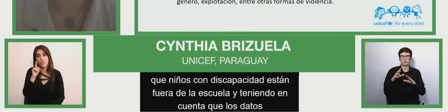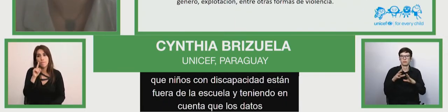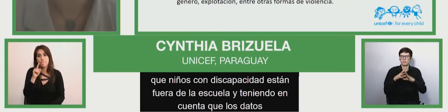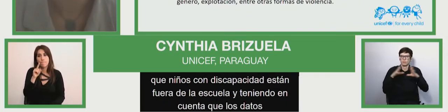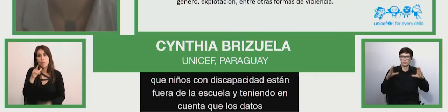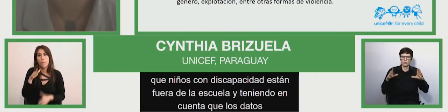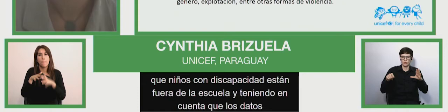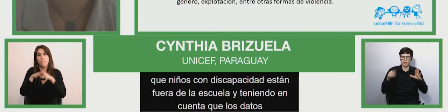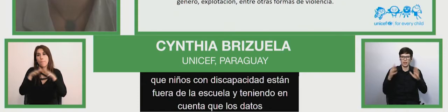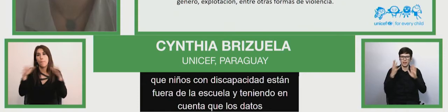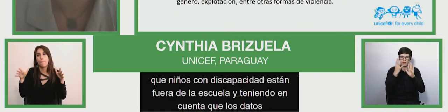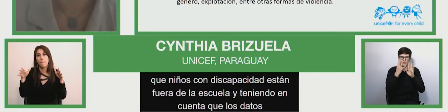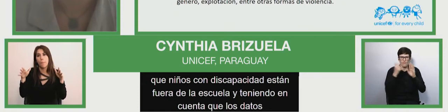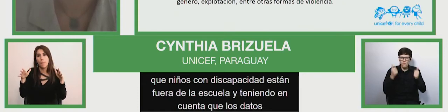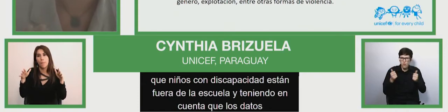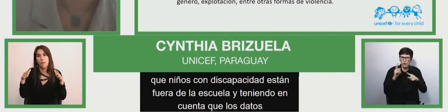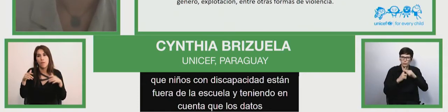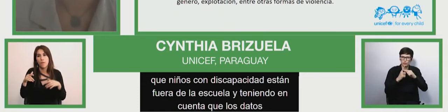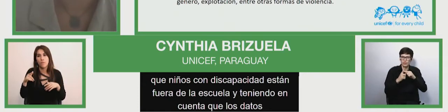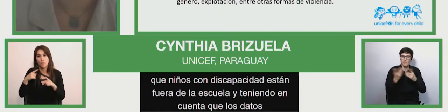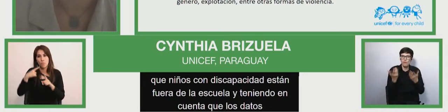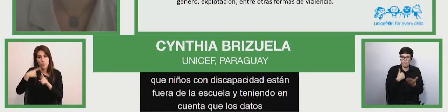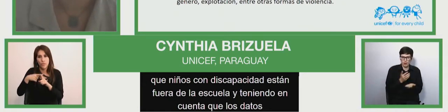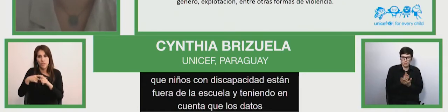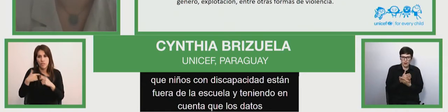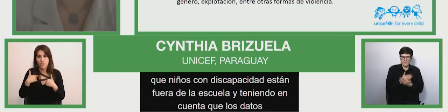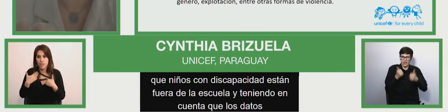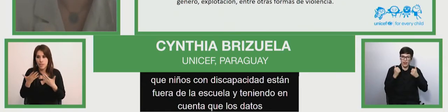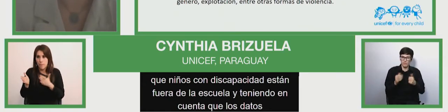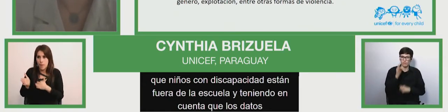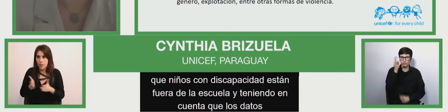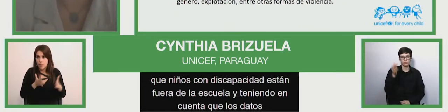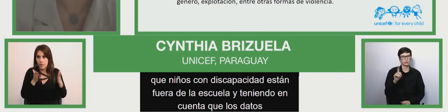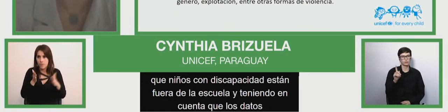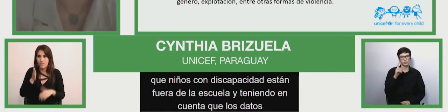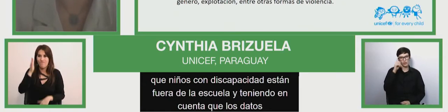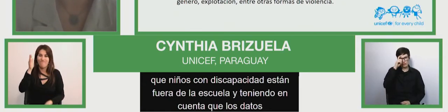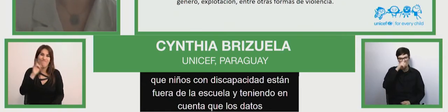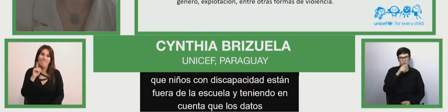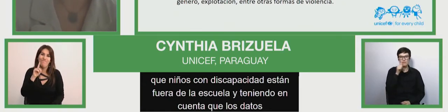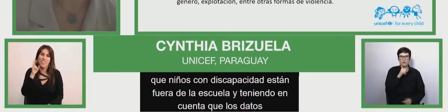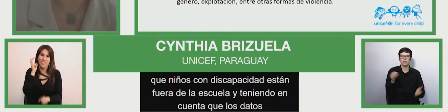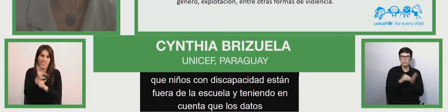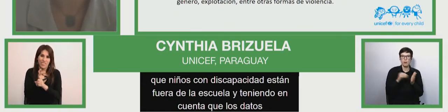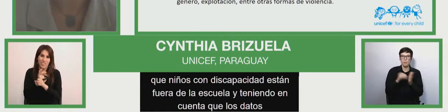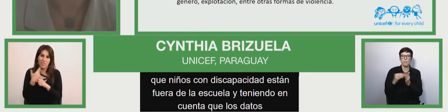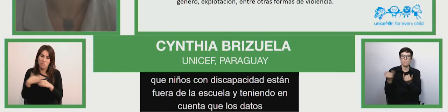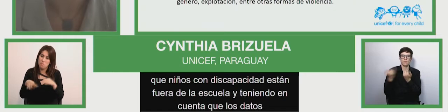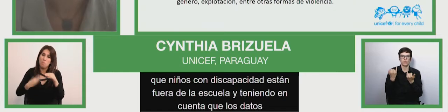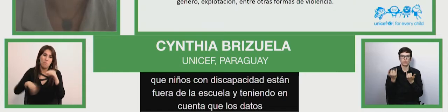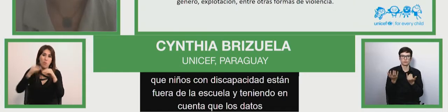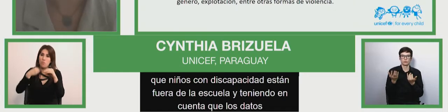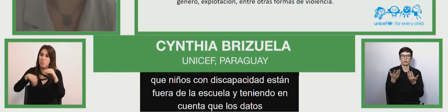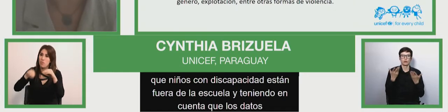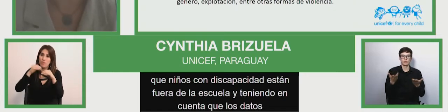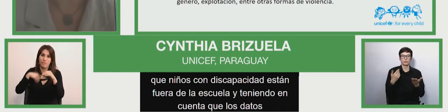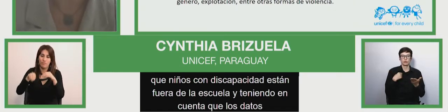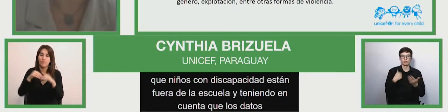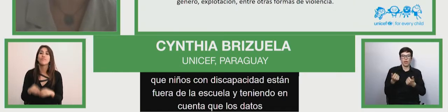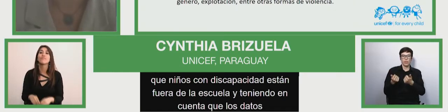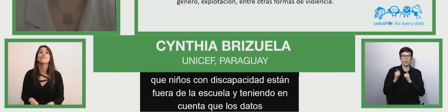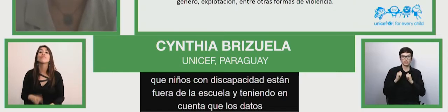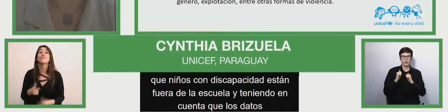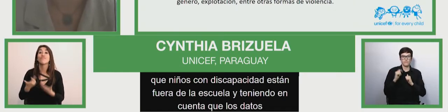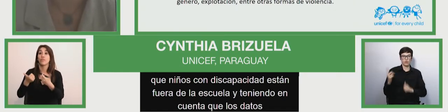características que necesitamos para tener una planificación adecuada. Entonces los desafíos educativos de manera general se